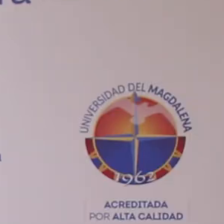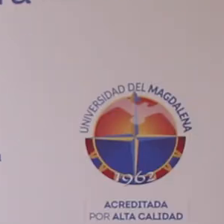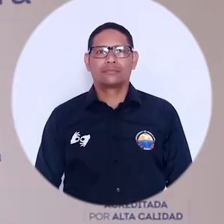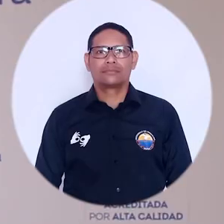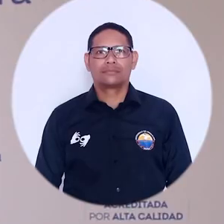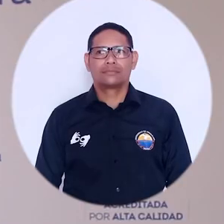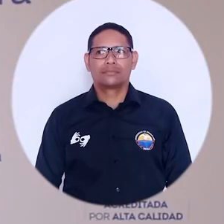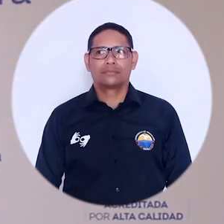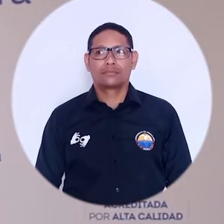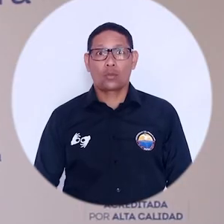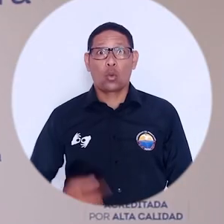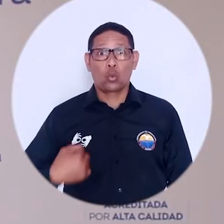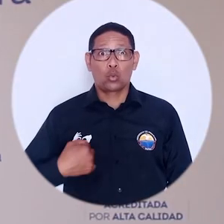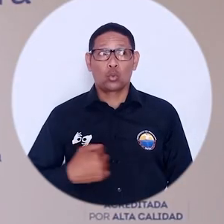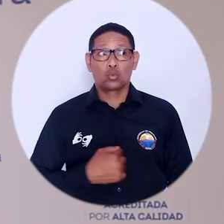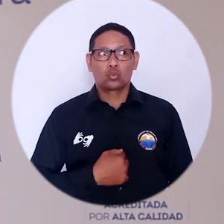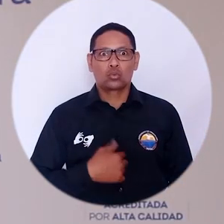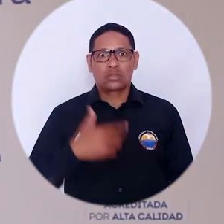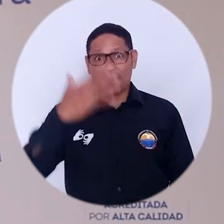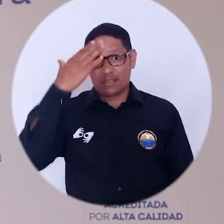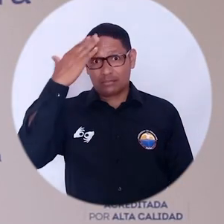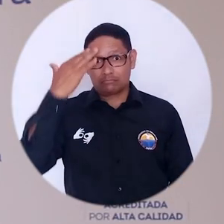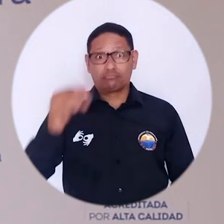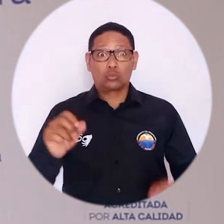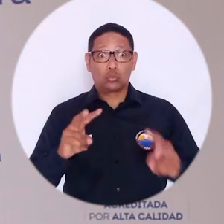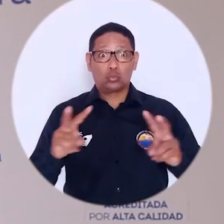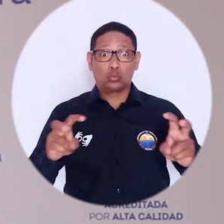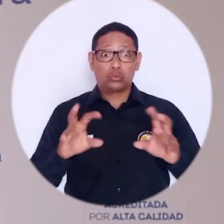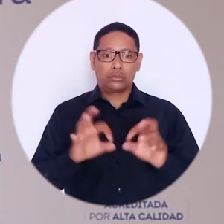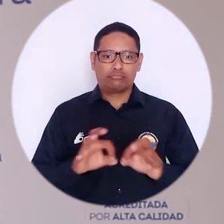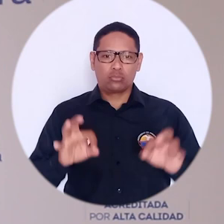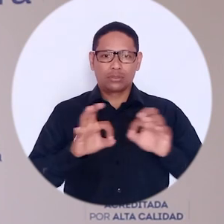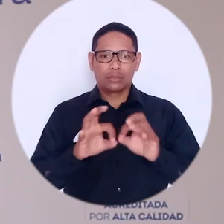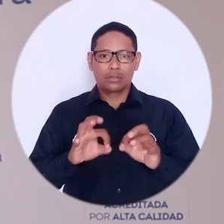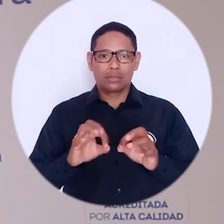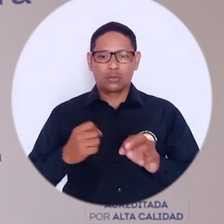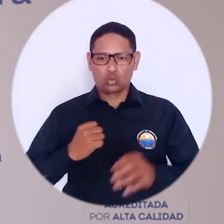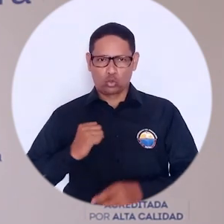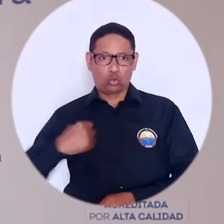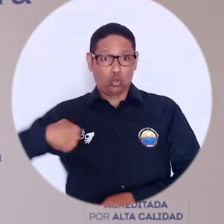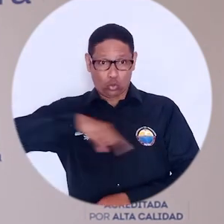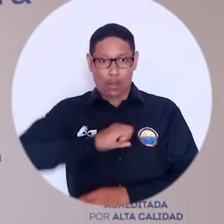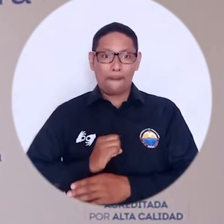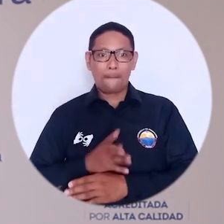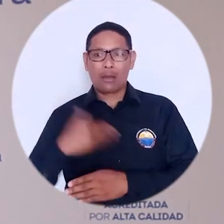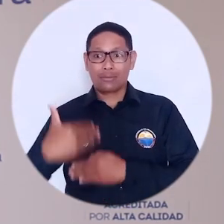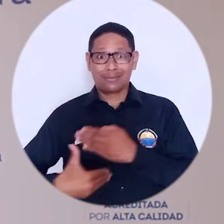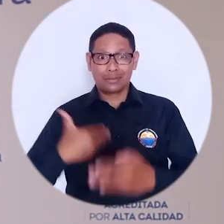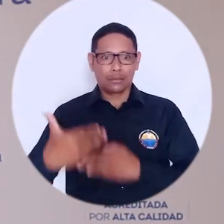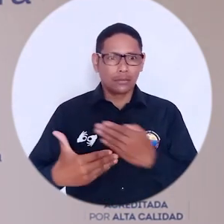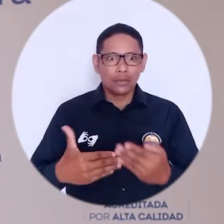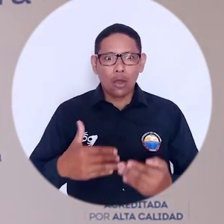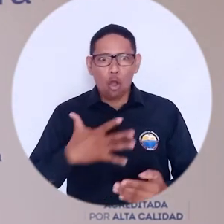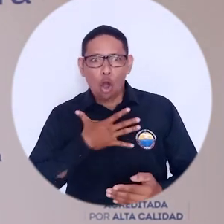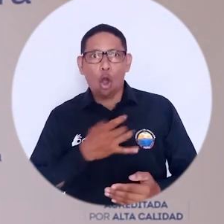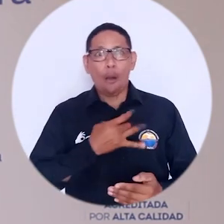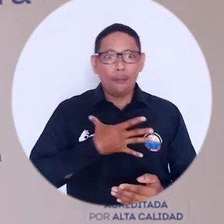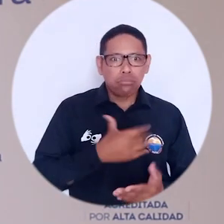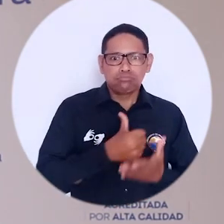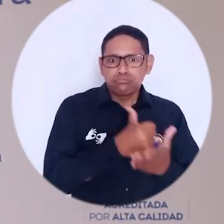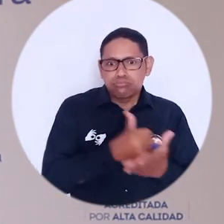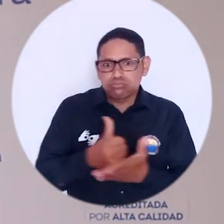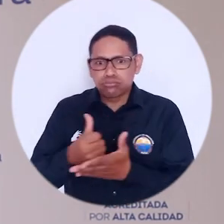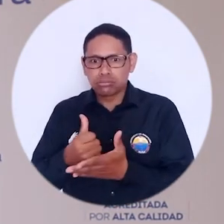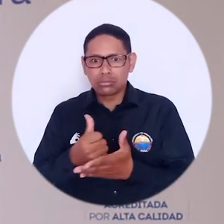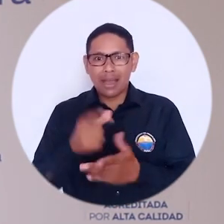Para nosotros este es un tema supremamente relevante porque como Banco de Desarrollo lo que queremos es llevar oportunidades a quienes más lo necesitan, a comunidades